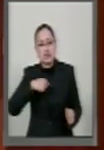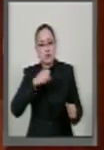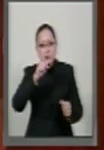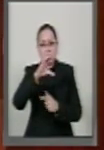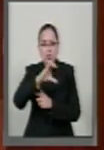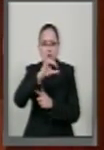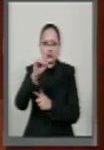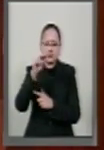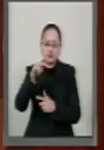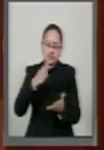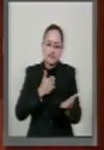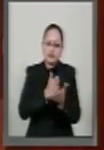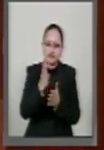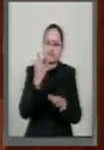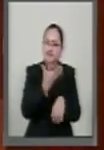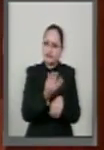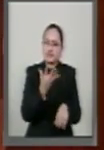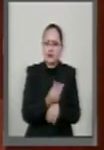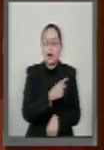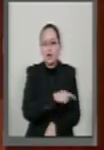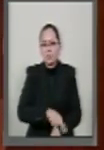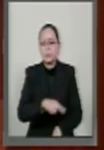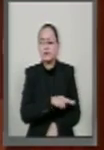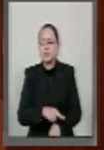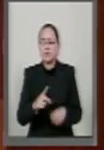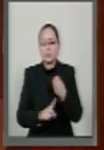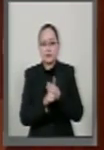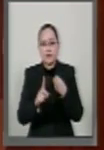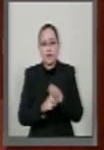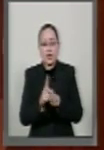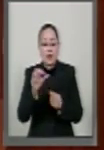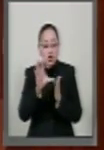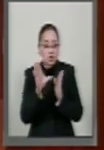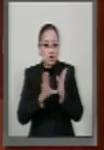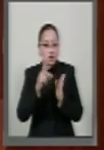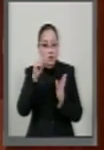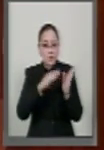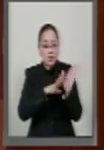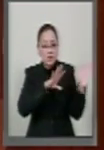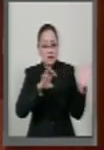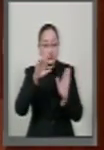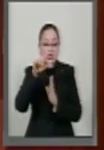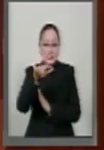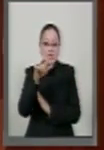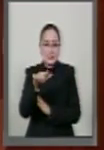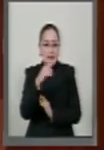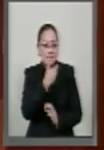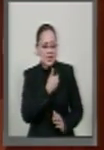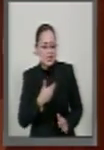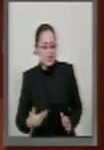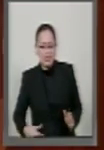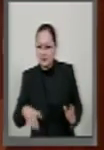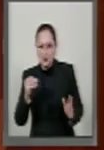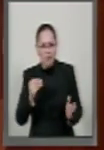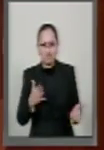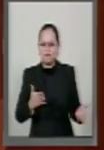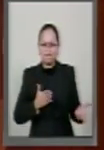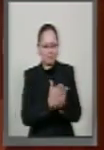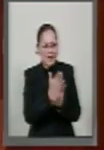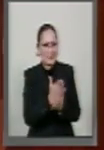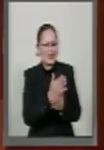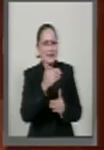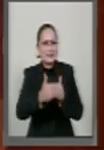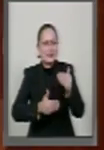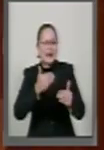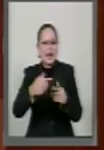precepto original de la Constitución de 1917, ahí el Presidente de la República no intervenía en el proceso de